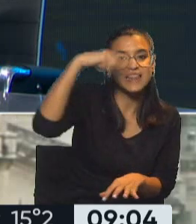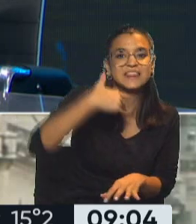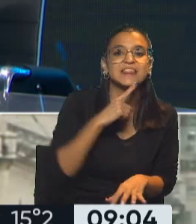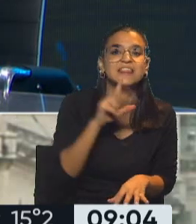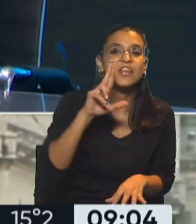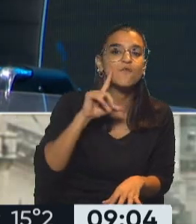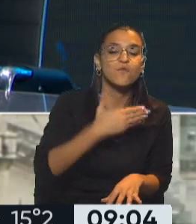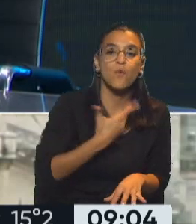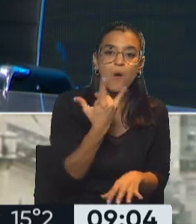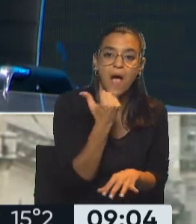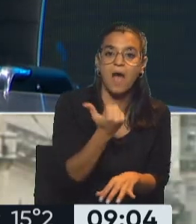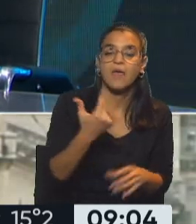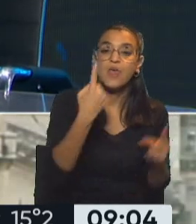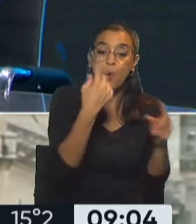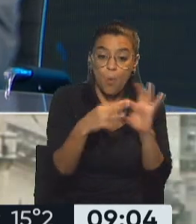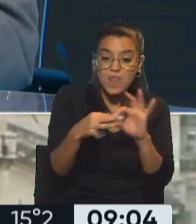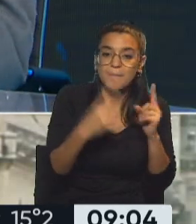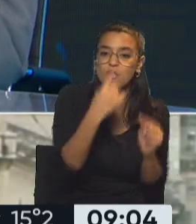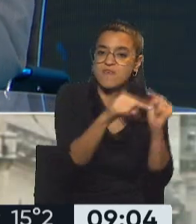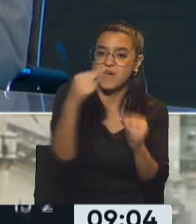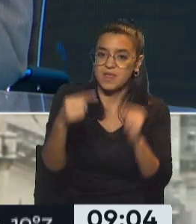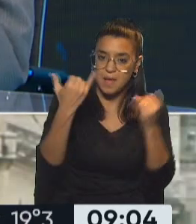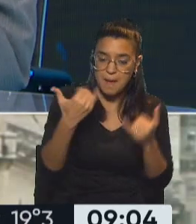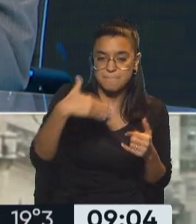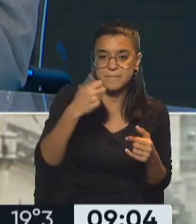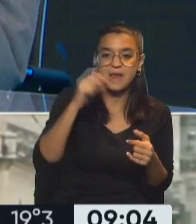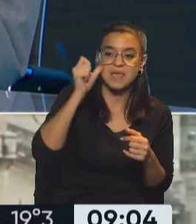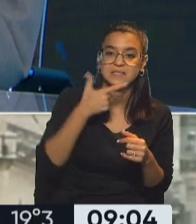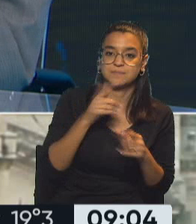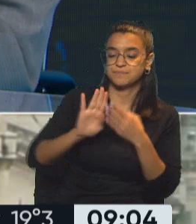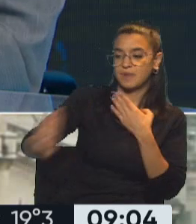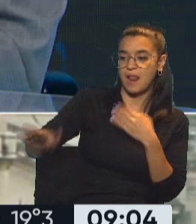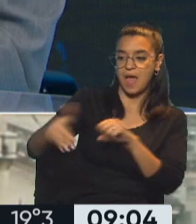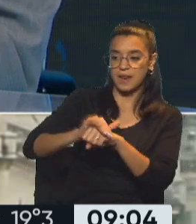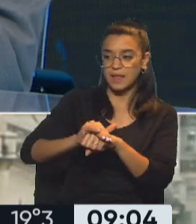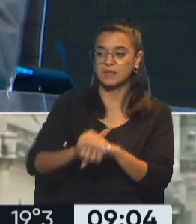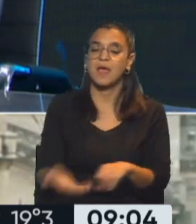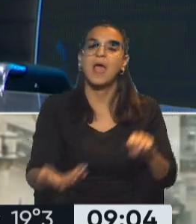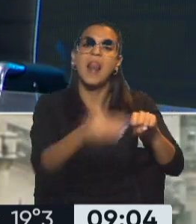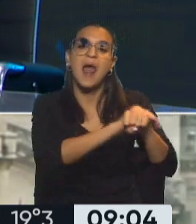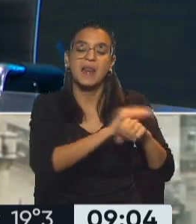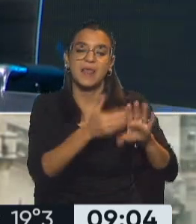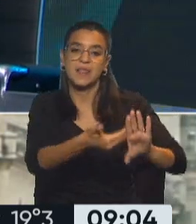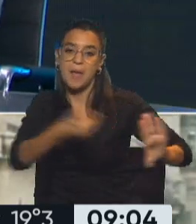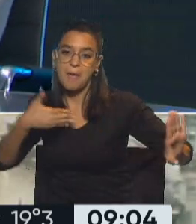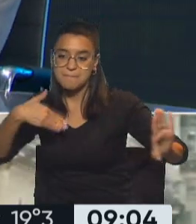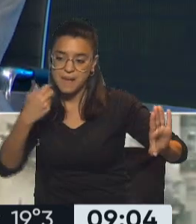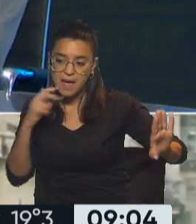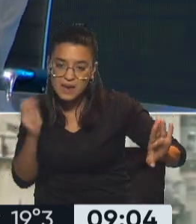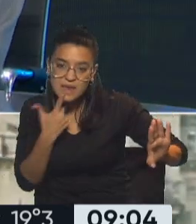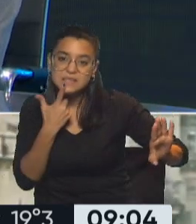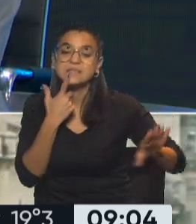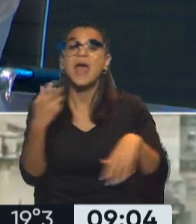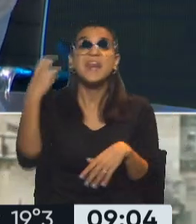unidad y la diferenciación. Mane se diferencia de Larreta, Larreta se diferencia de Mane, el radicalismo quiere